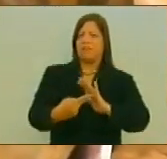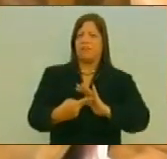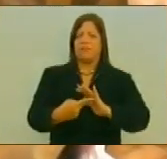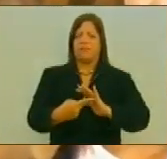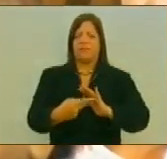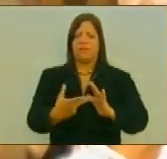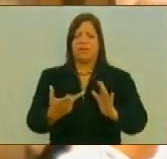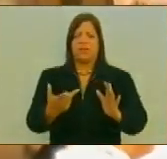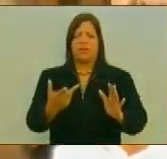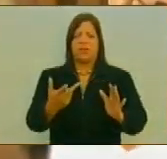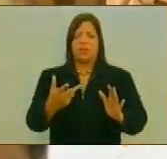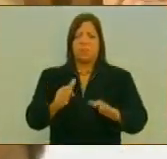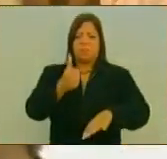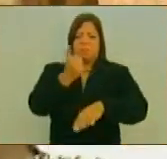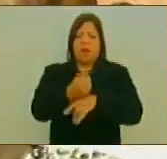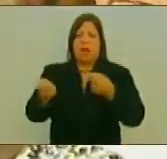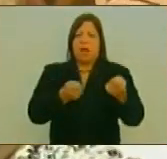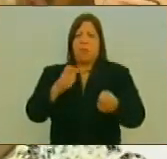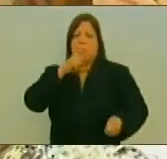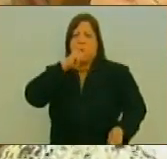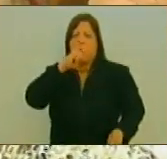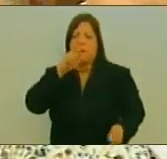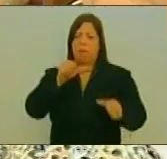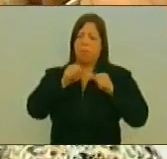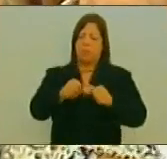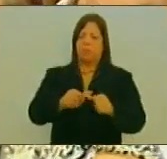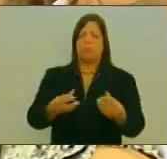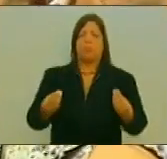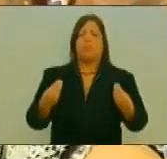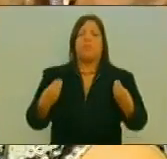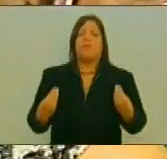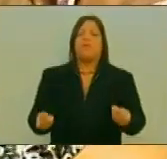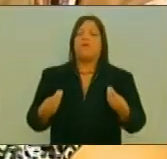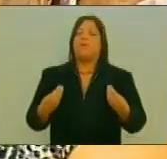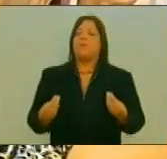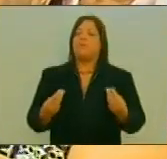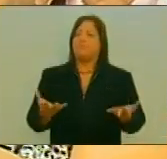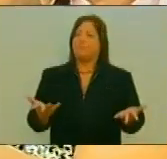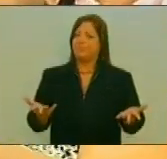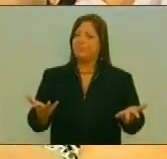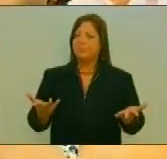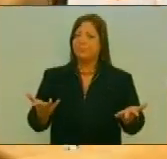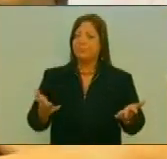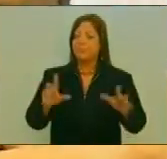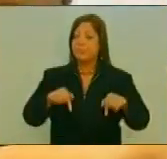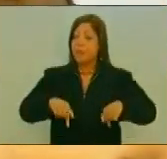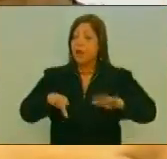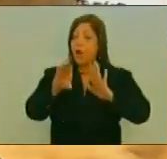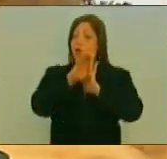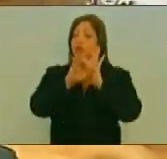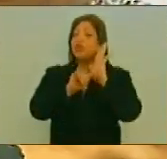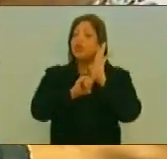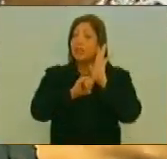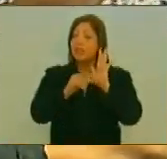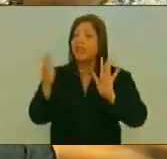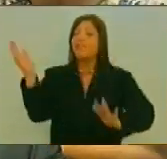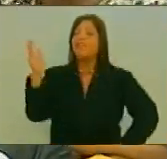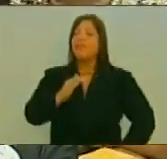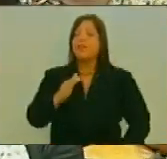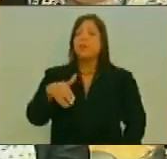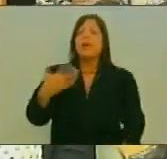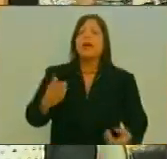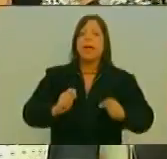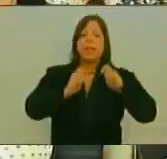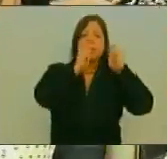Eternizar En el poder A Nicolás Maduro Bueno yo creo Que ahí No le falta razón Porque esta constituyente Vino A